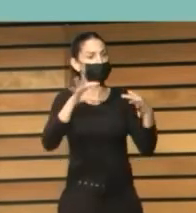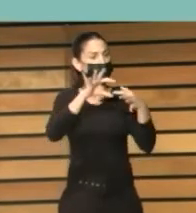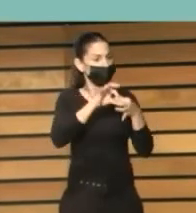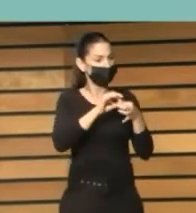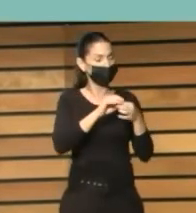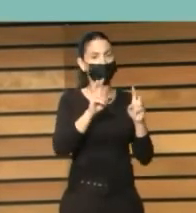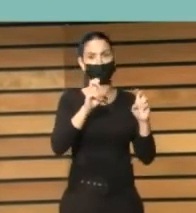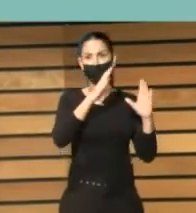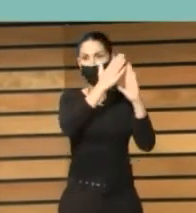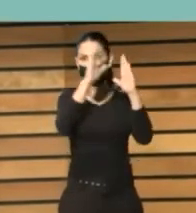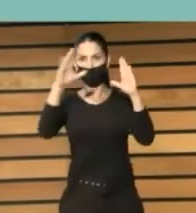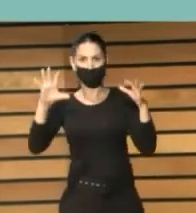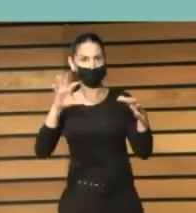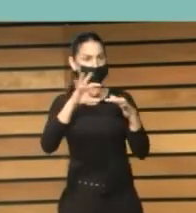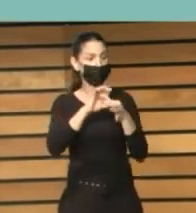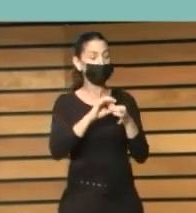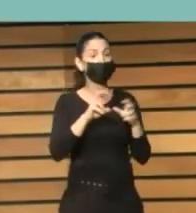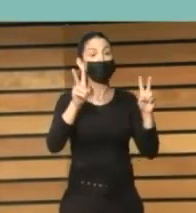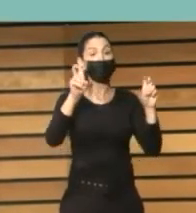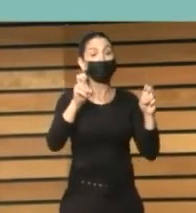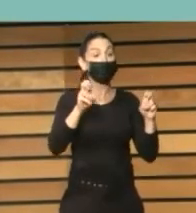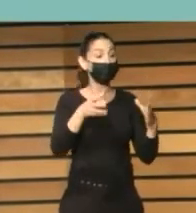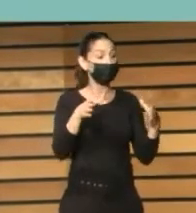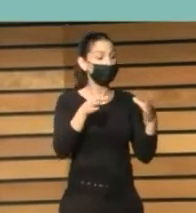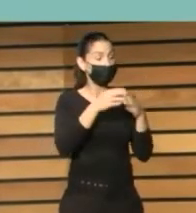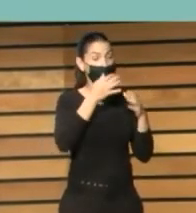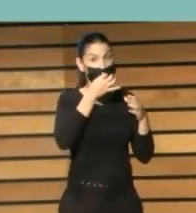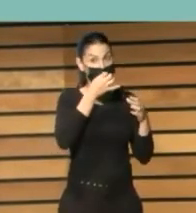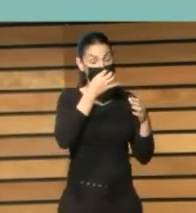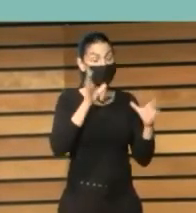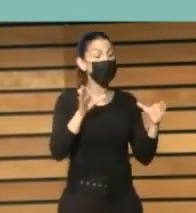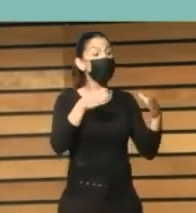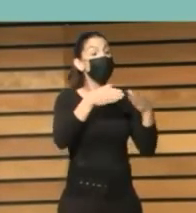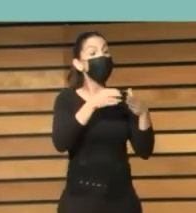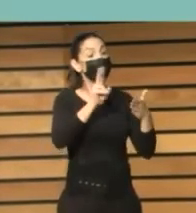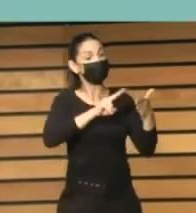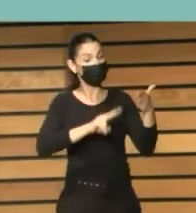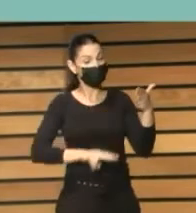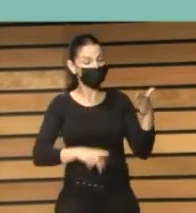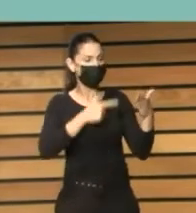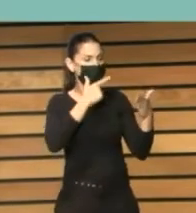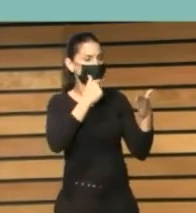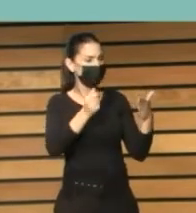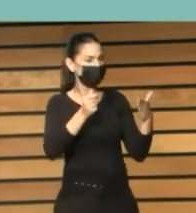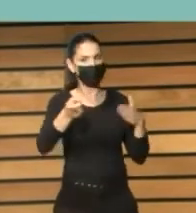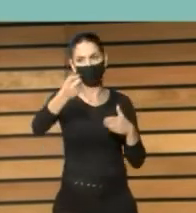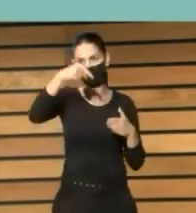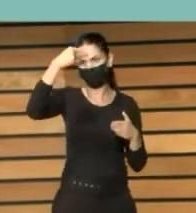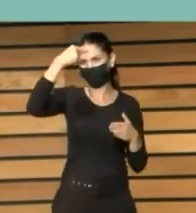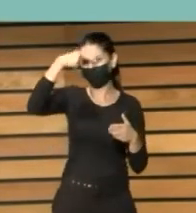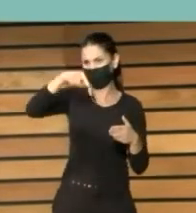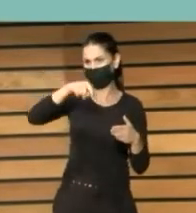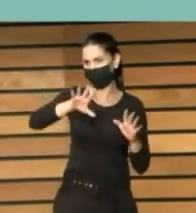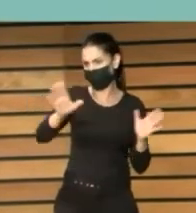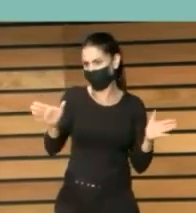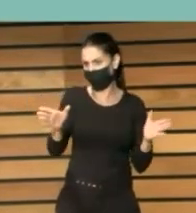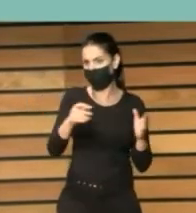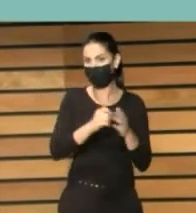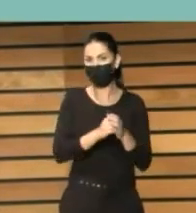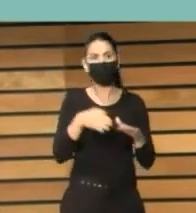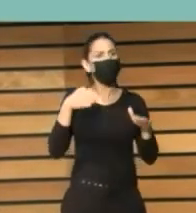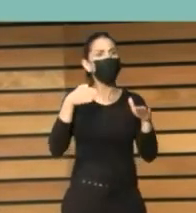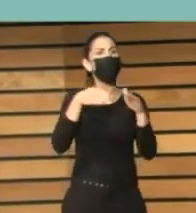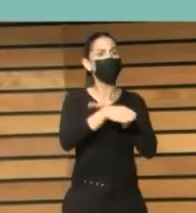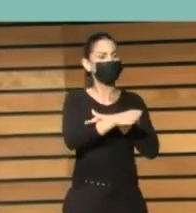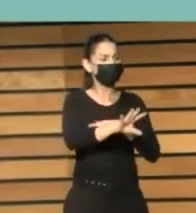biblioteca el Club de Lectura bueno la Lectura Fácil todos ustedes saben una solución accesible